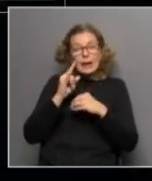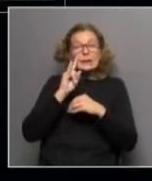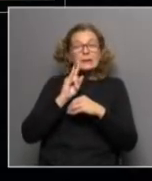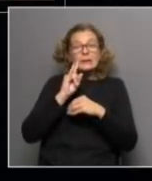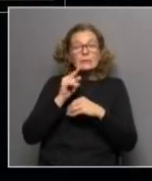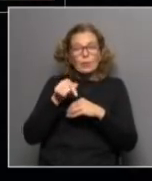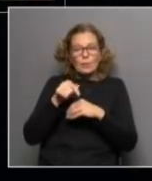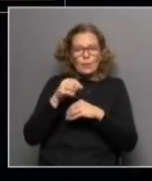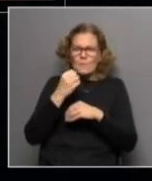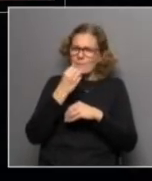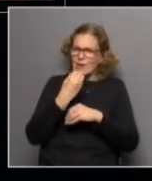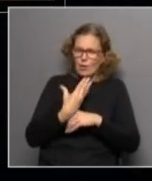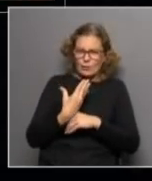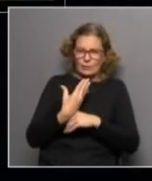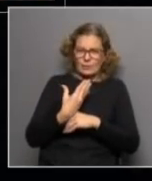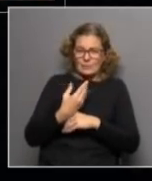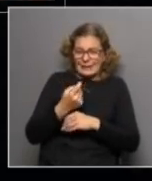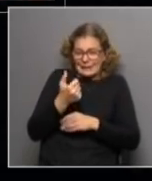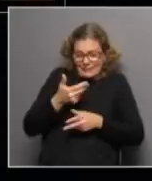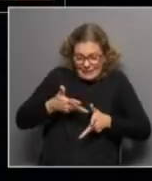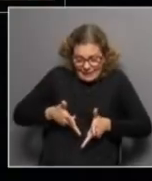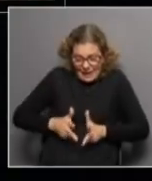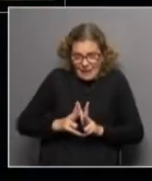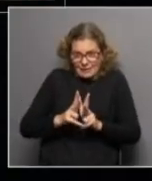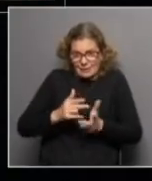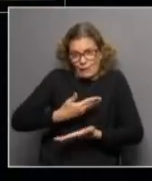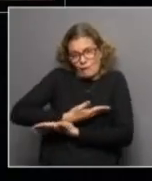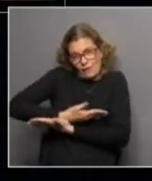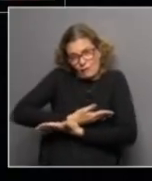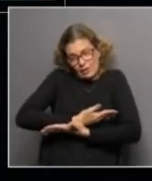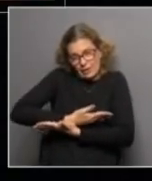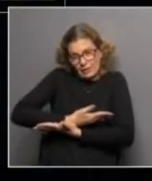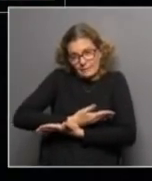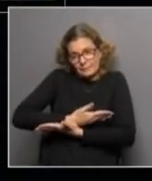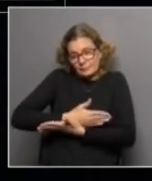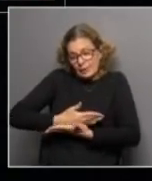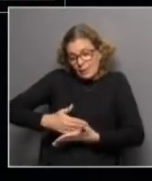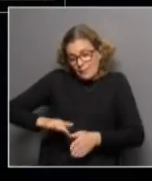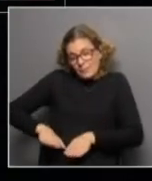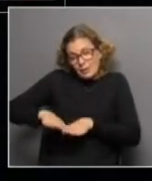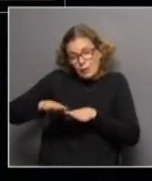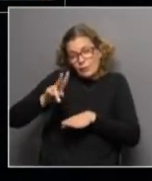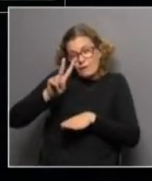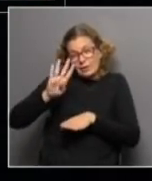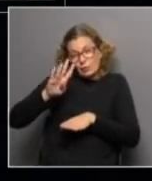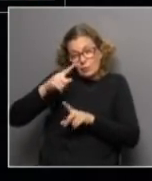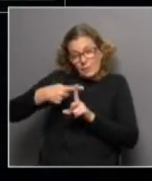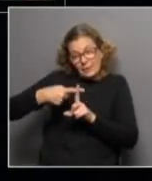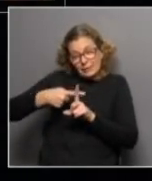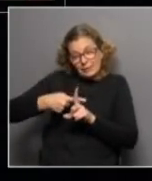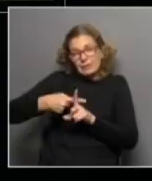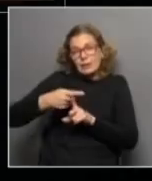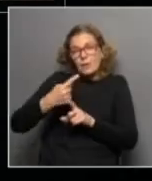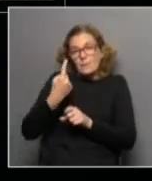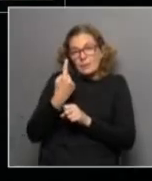alimento ideal para que un recién nacido un lactante y un niño menor de 24 meses reciba